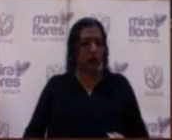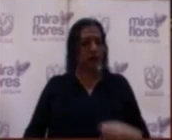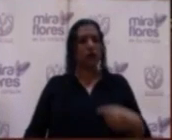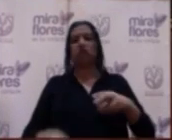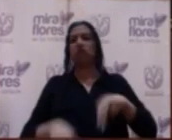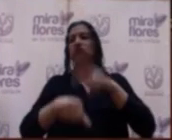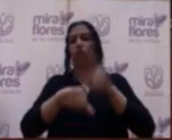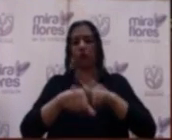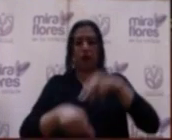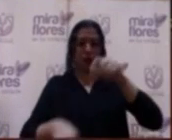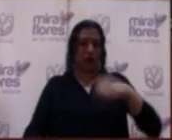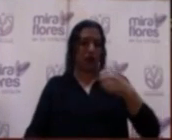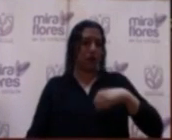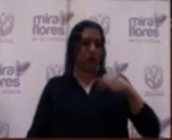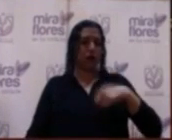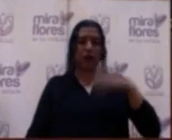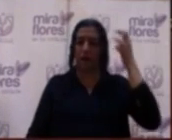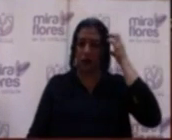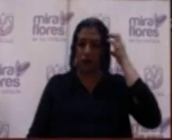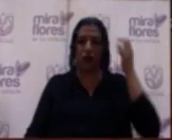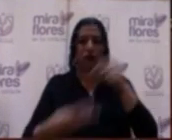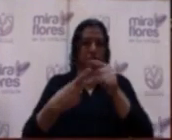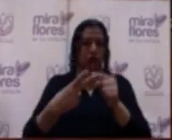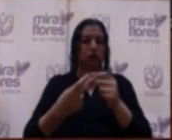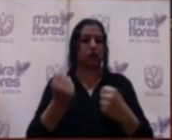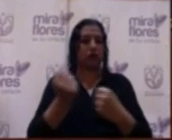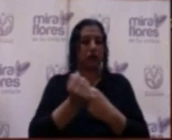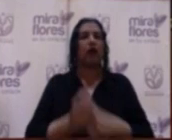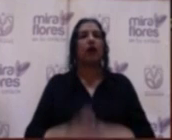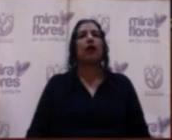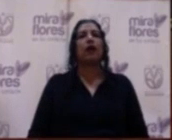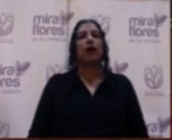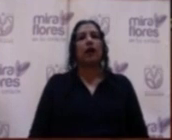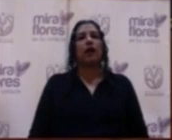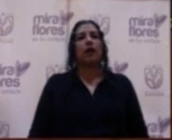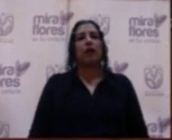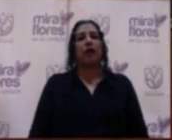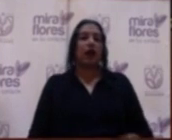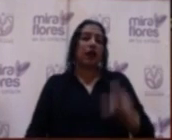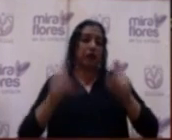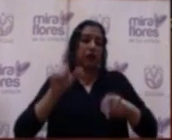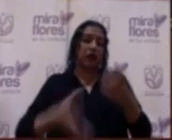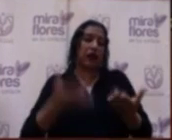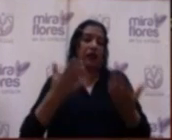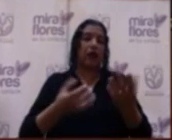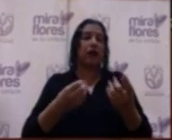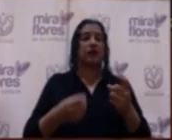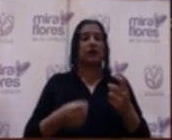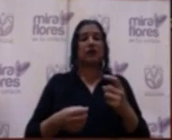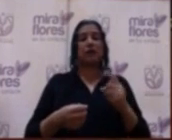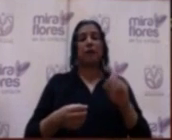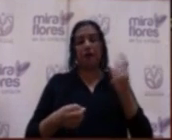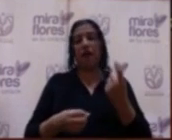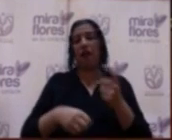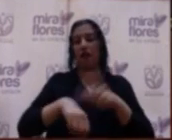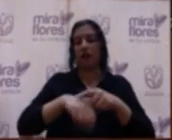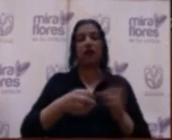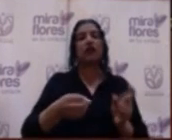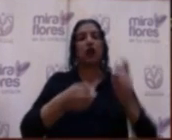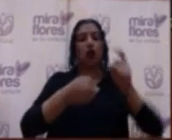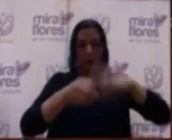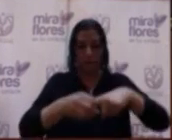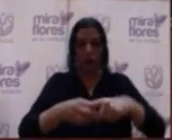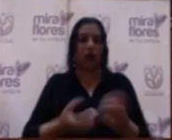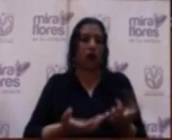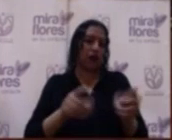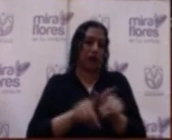de la municipalidad. Para los que son nuevos o los que recién se incorporan a este SSLD o para los que nos están